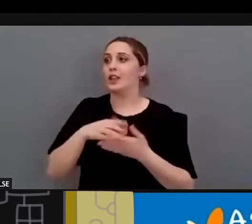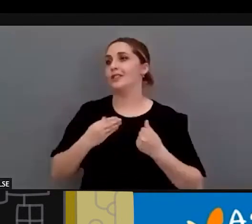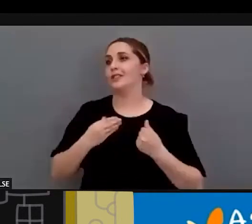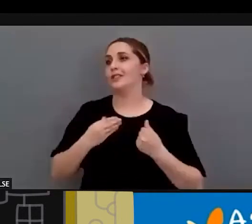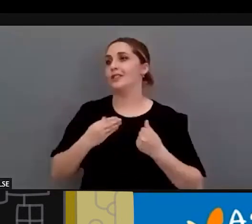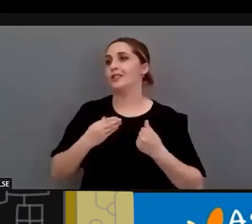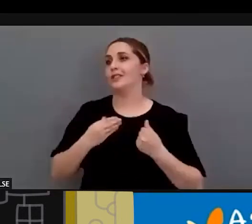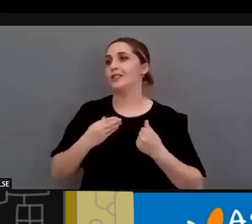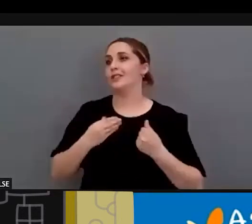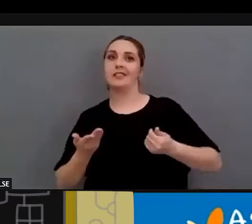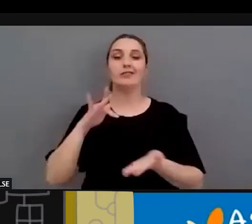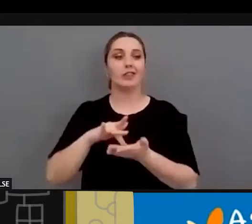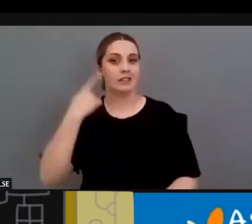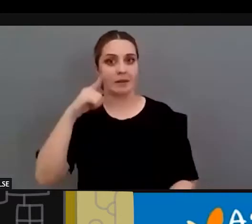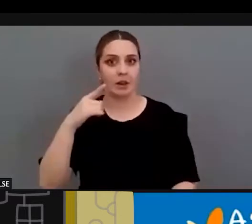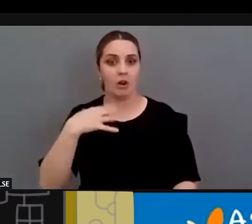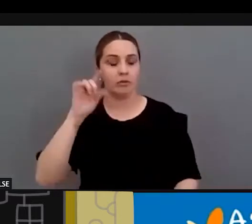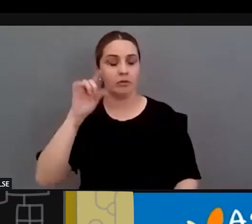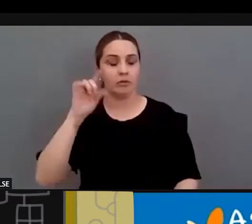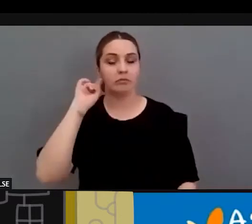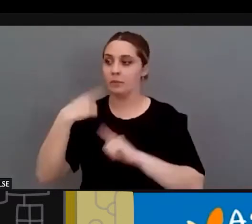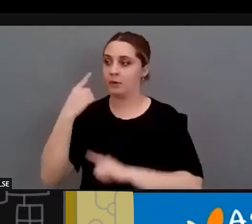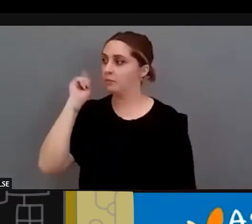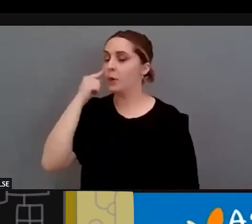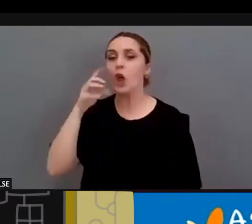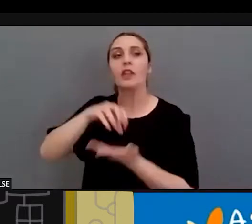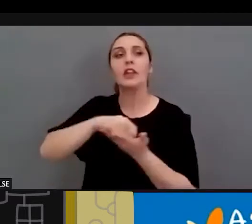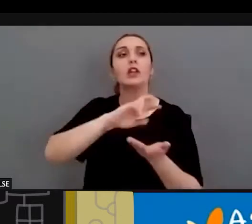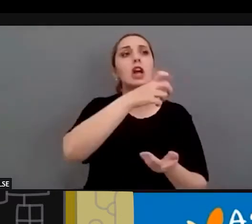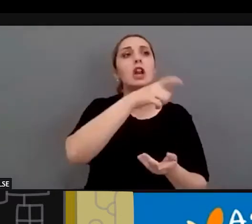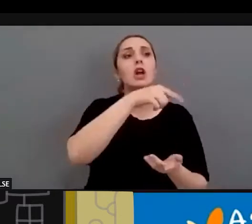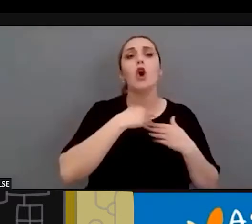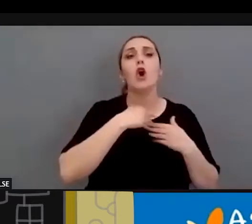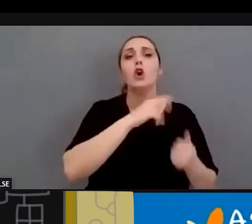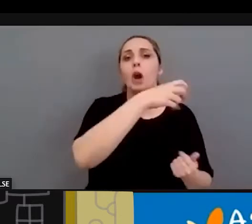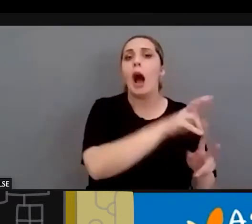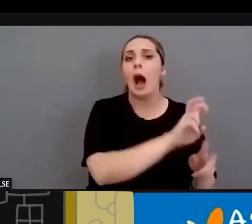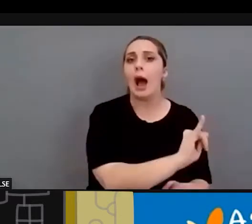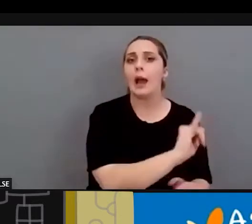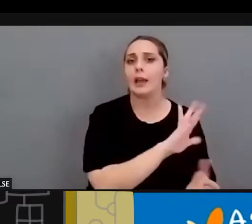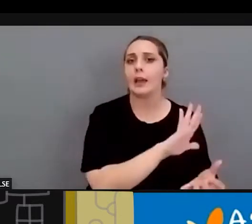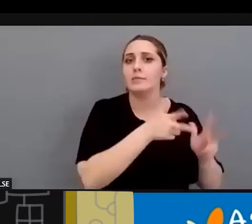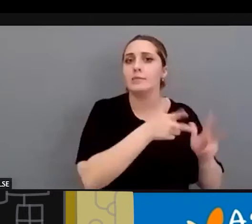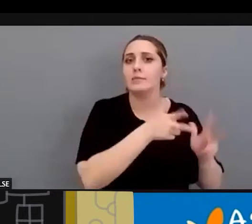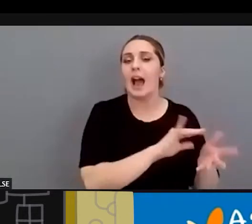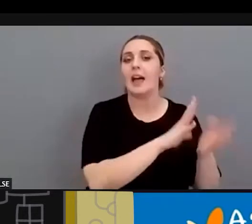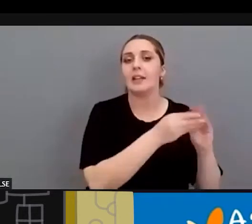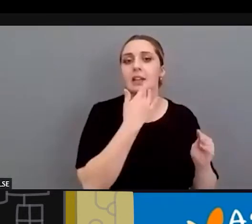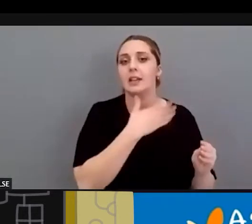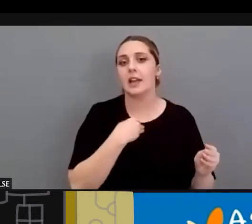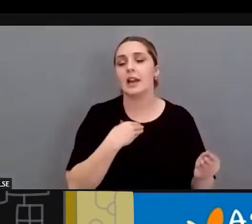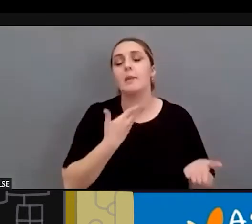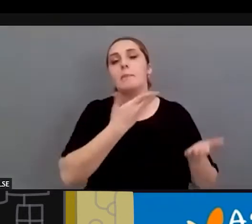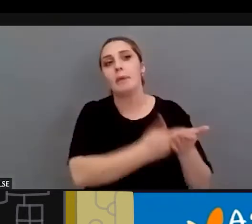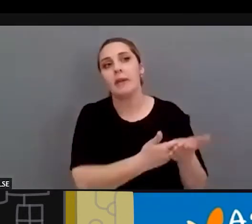corresponde y resulta que luego te enteras que no que en el centro de salud de no sé dónde hay y si quieres tienes que pedirlo tardar no sé